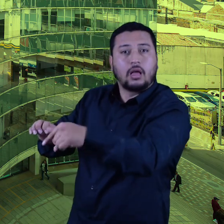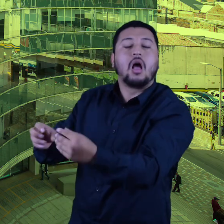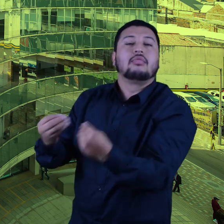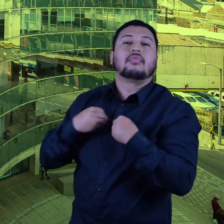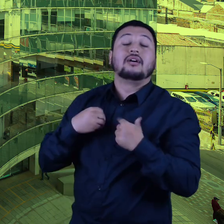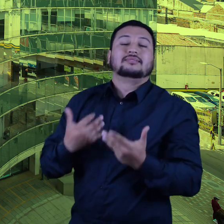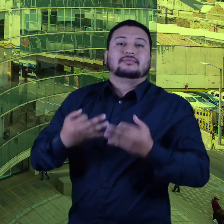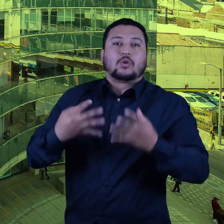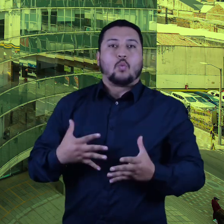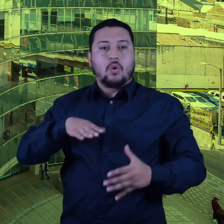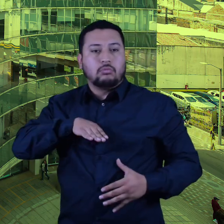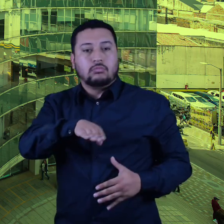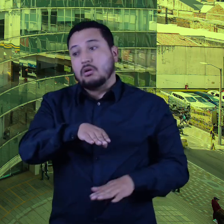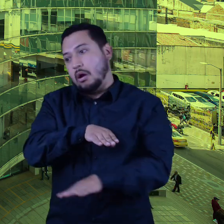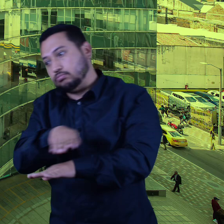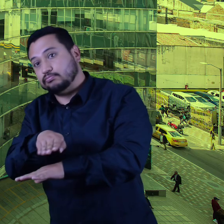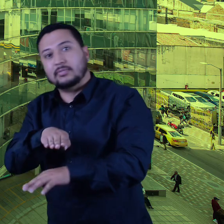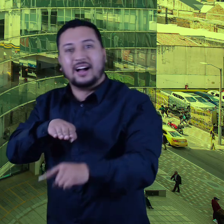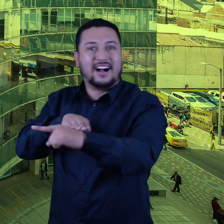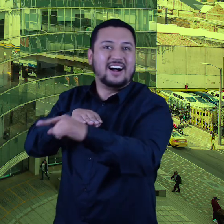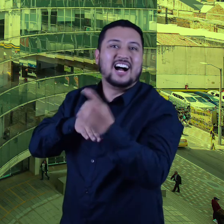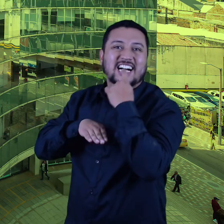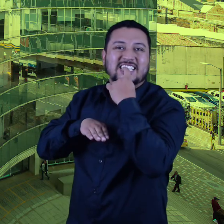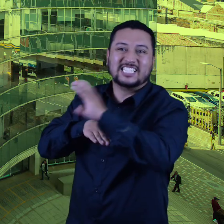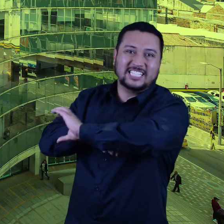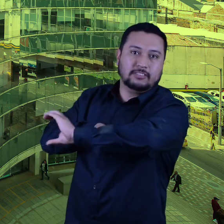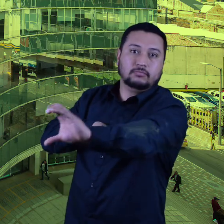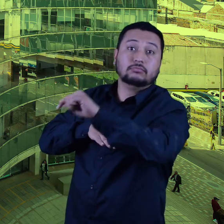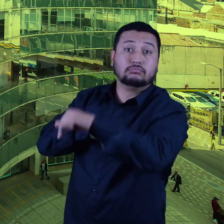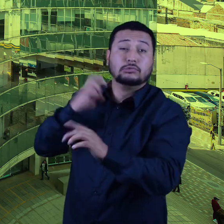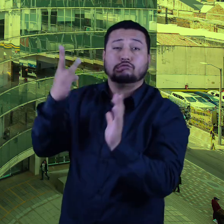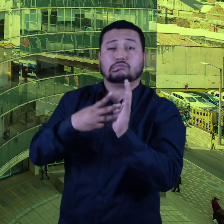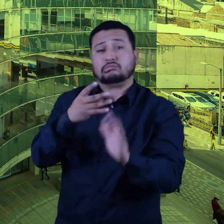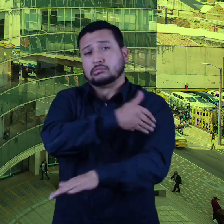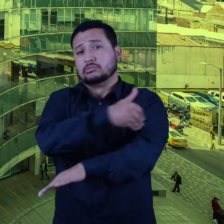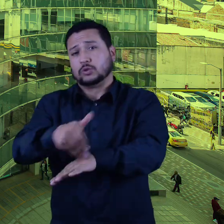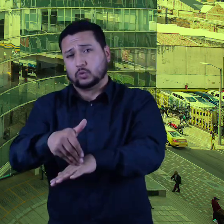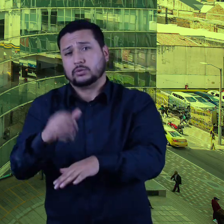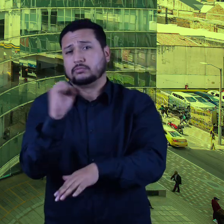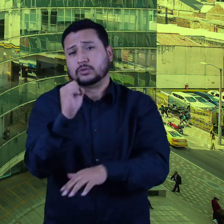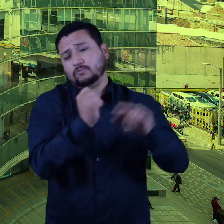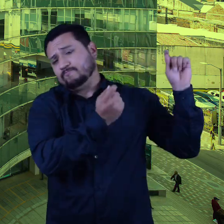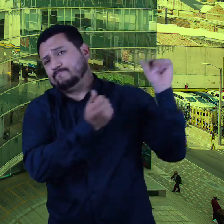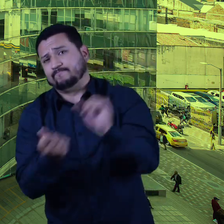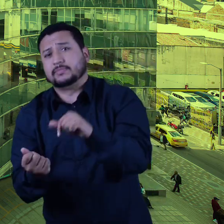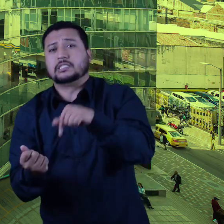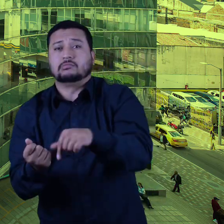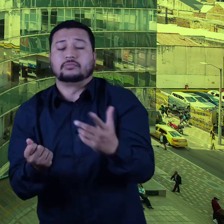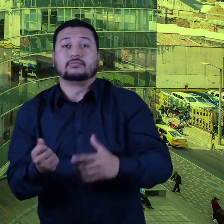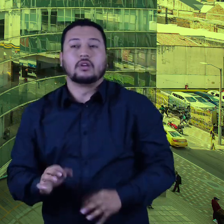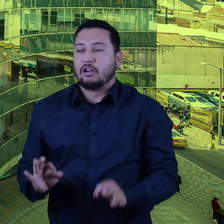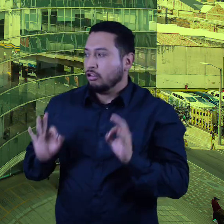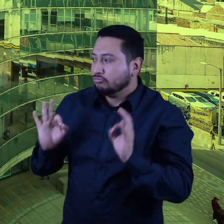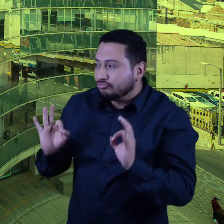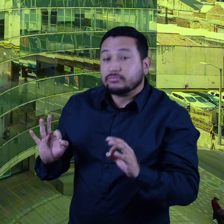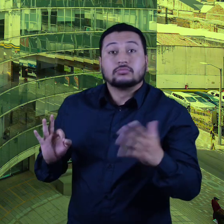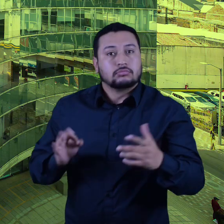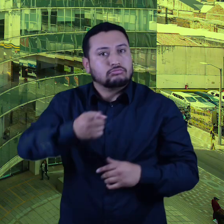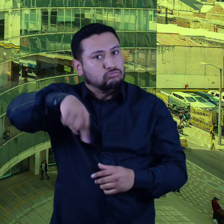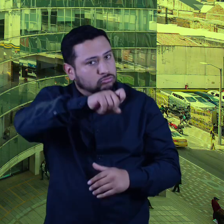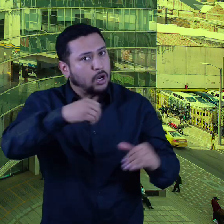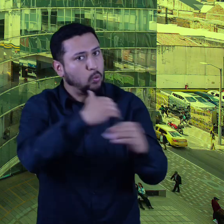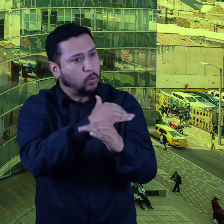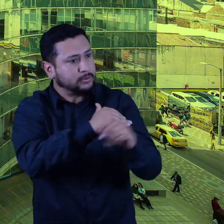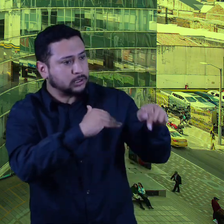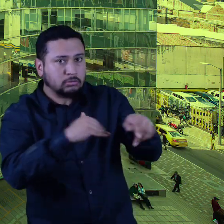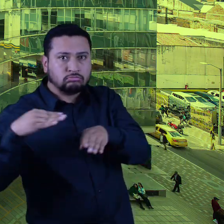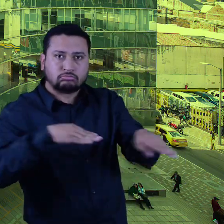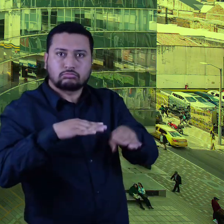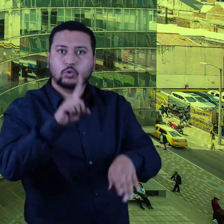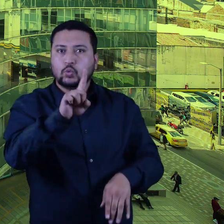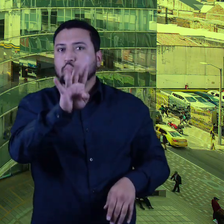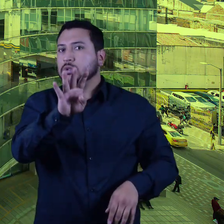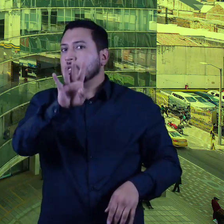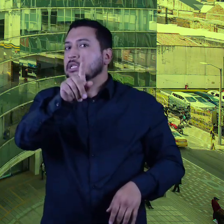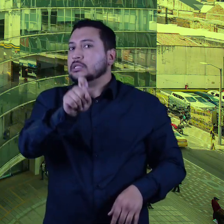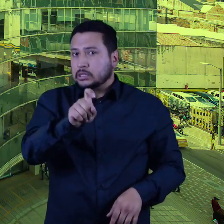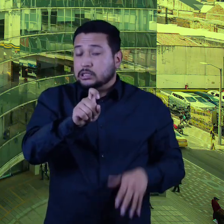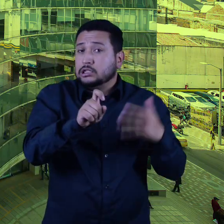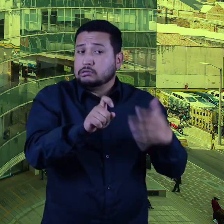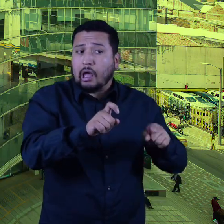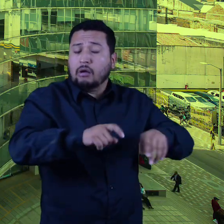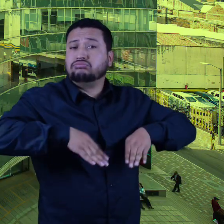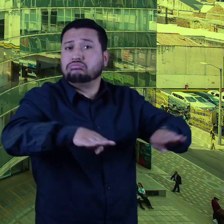Autopista.